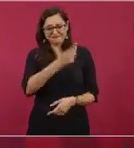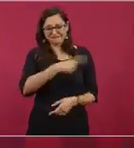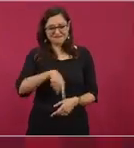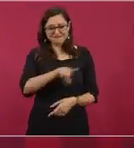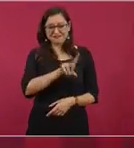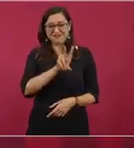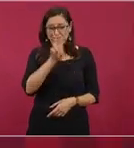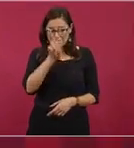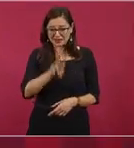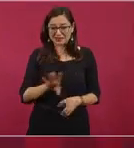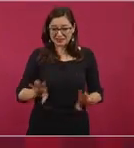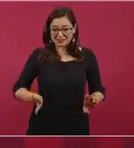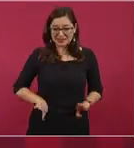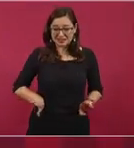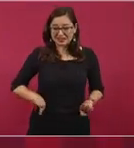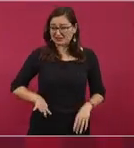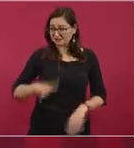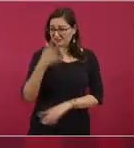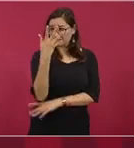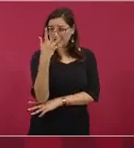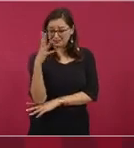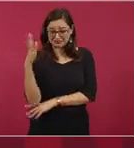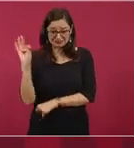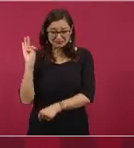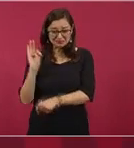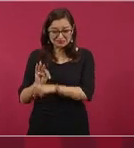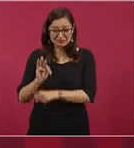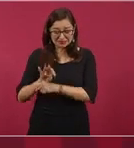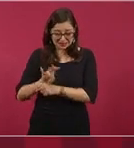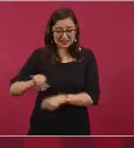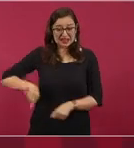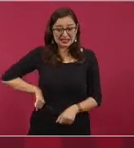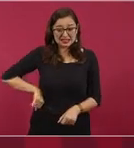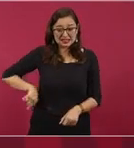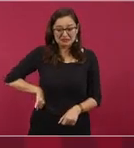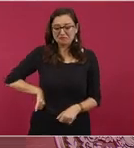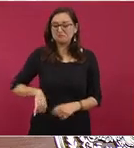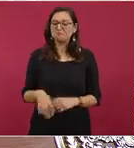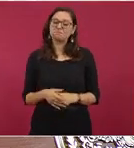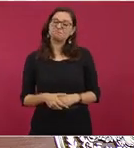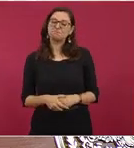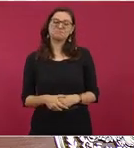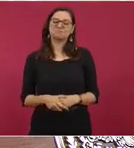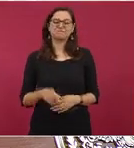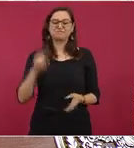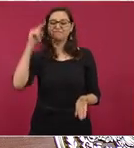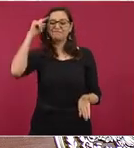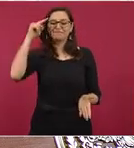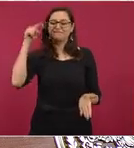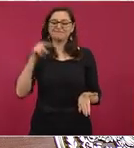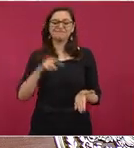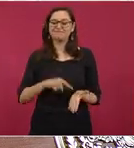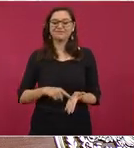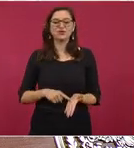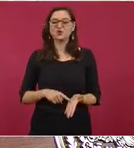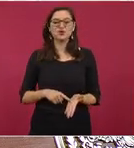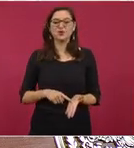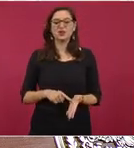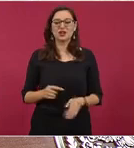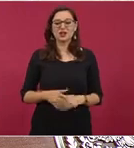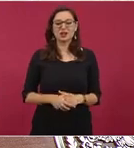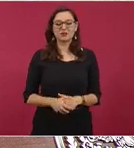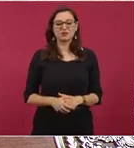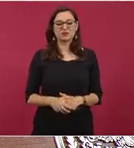vocación verdaderamente ecologista. Es más,